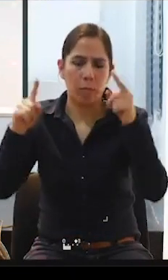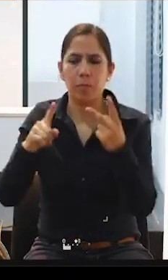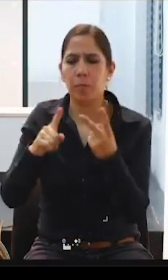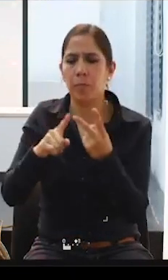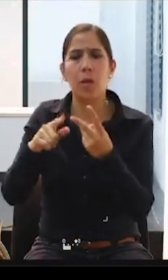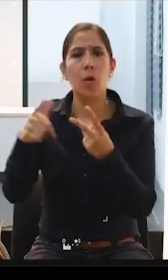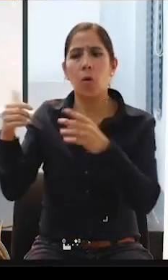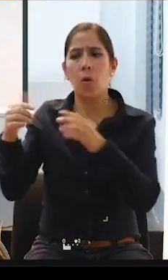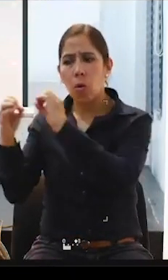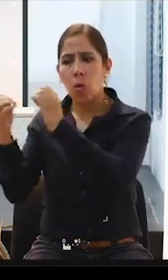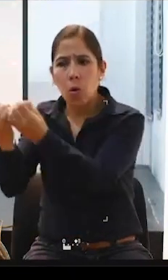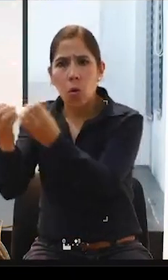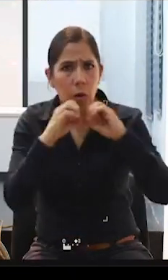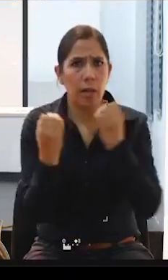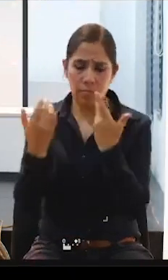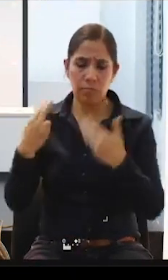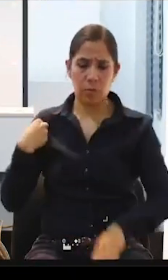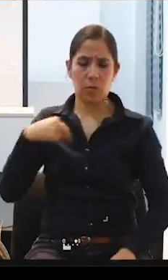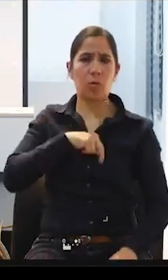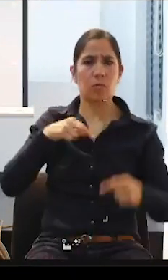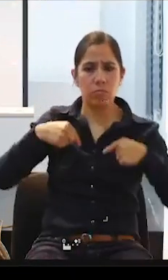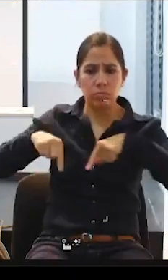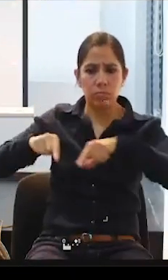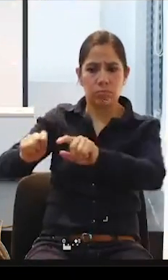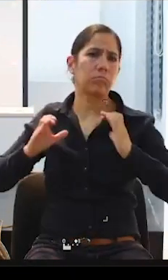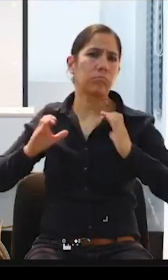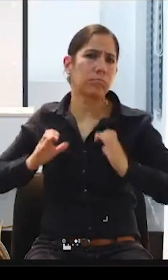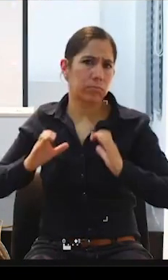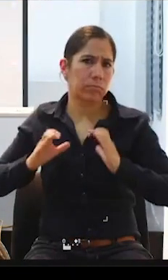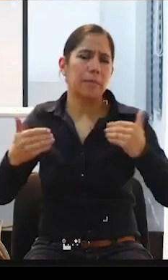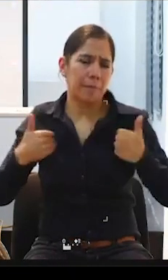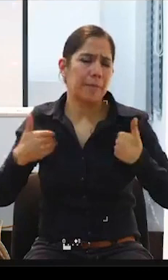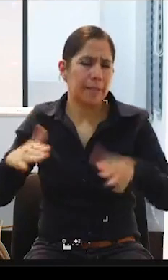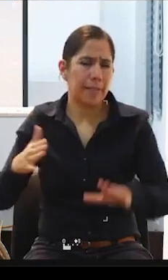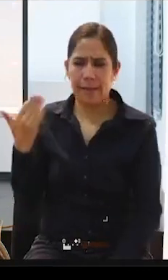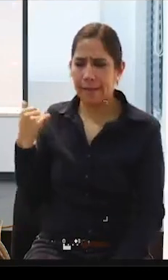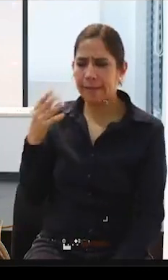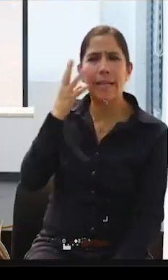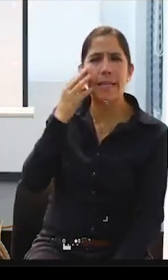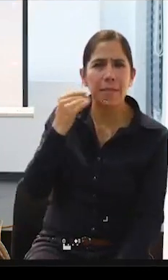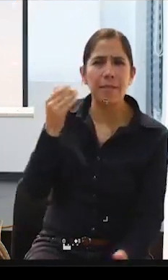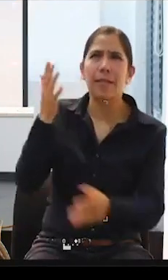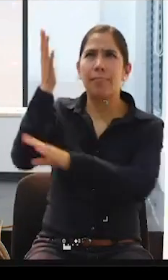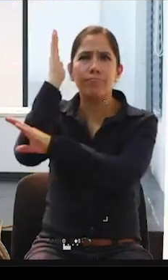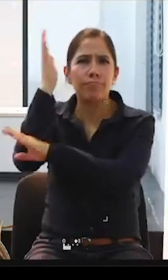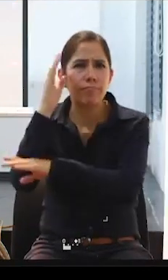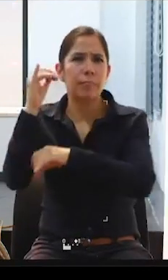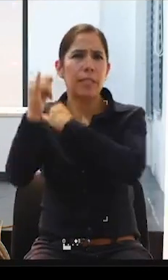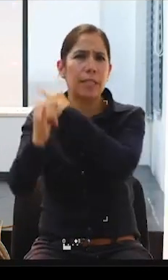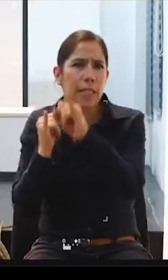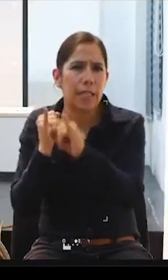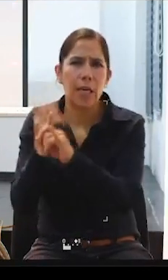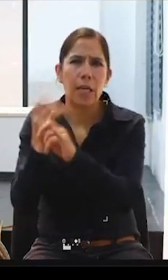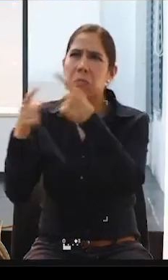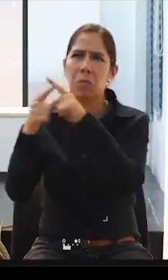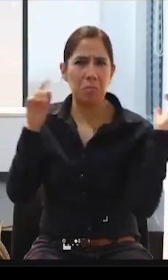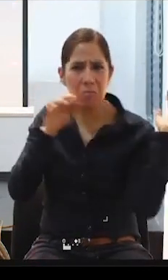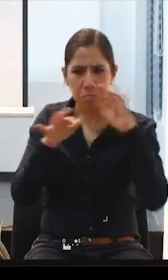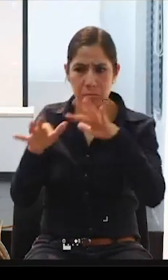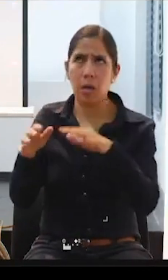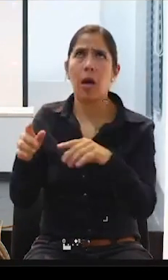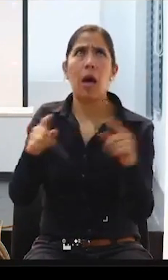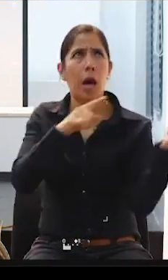encuentros nacionales e internacionales de personas en situación de discapacidad, donde han venido los compañeros de Bolivia, de Colombia,